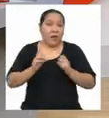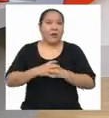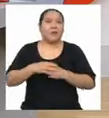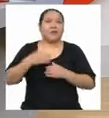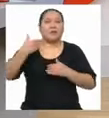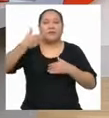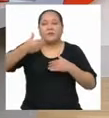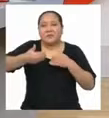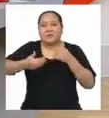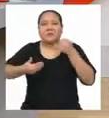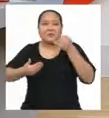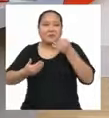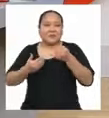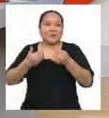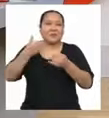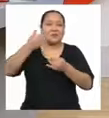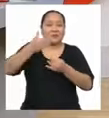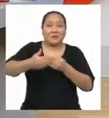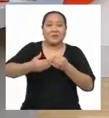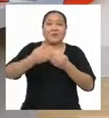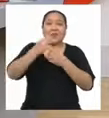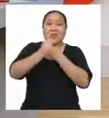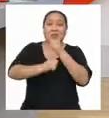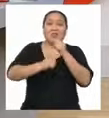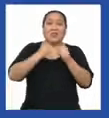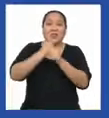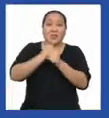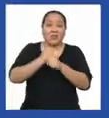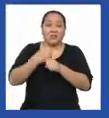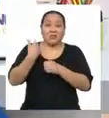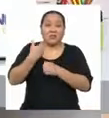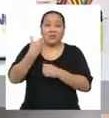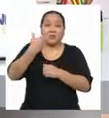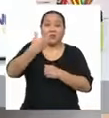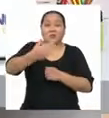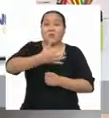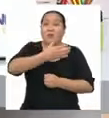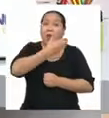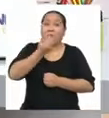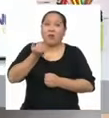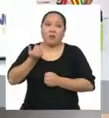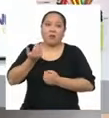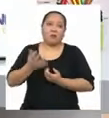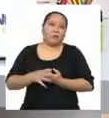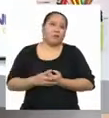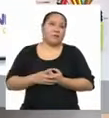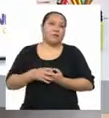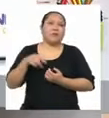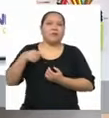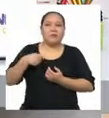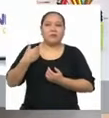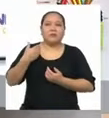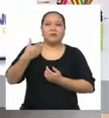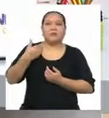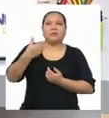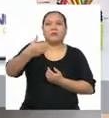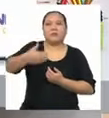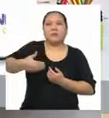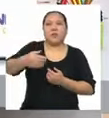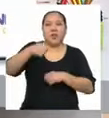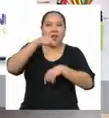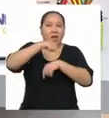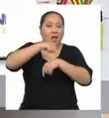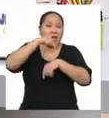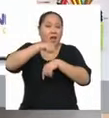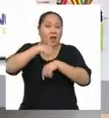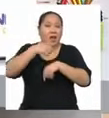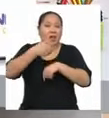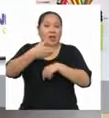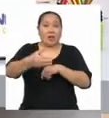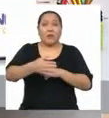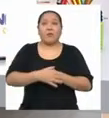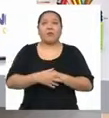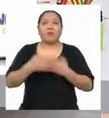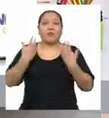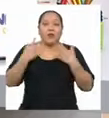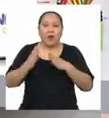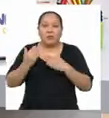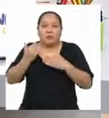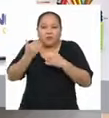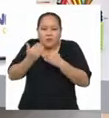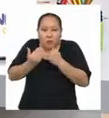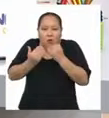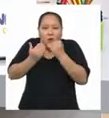pasado los años hemos ido mejorando, ¿verdad? Conforme hemos ido avanzando en el tiempo, hemos ido